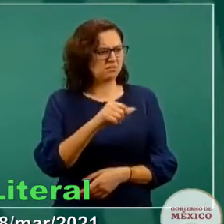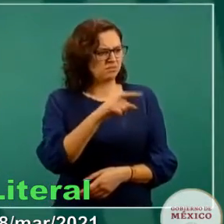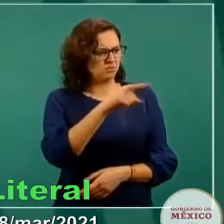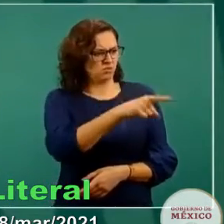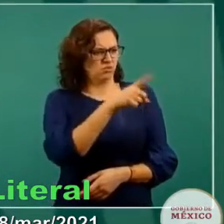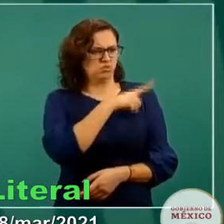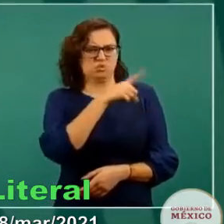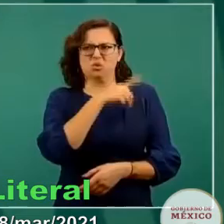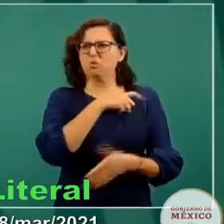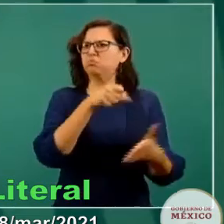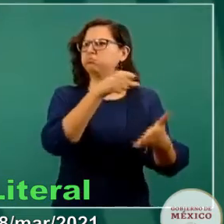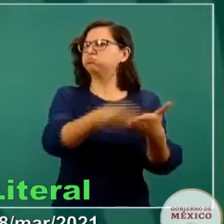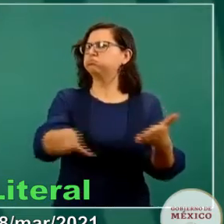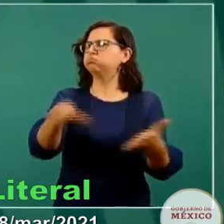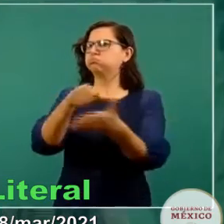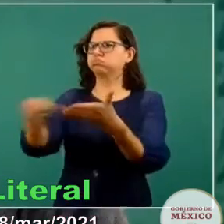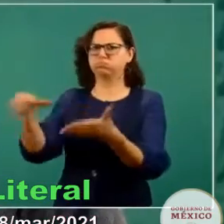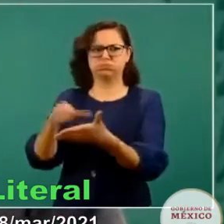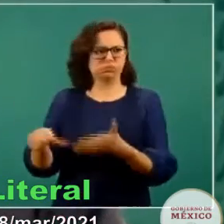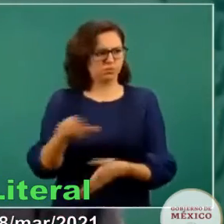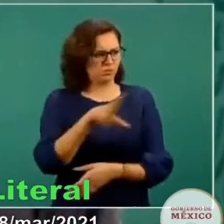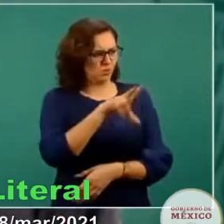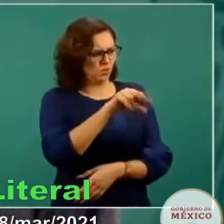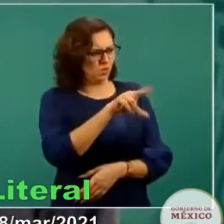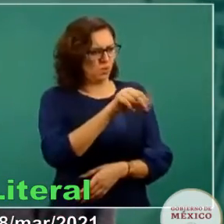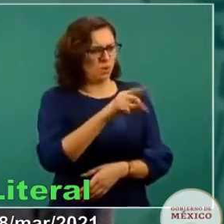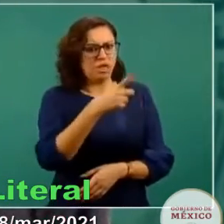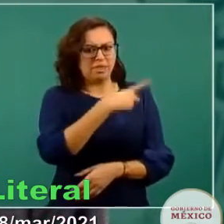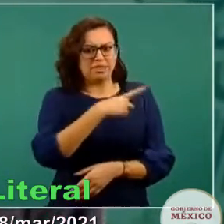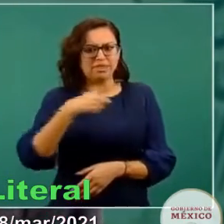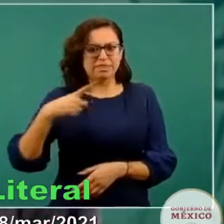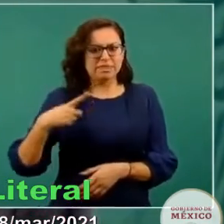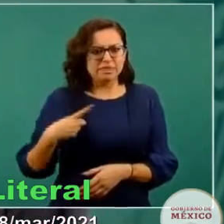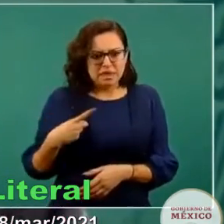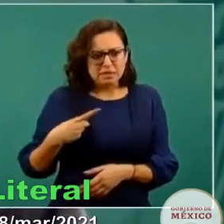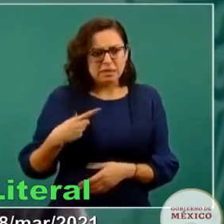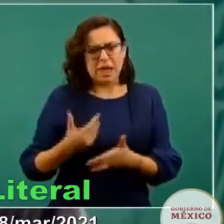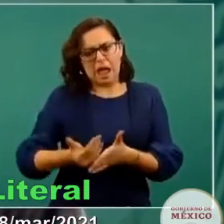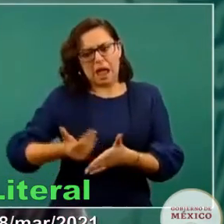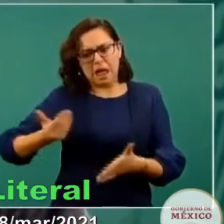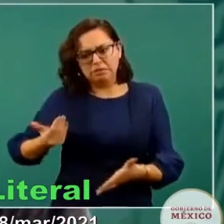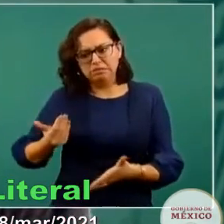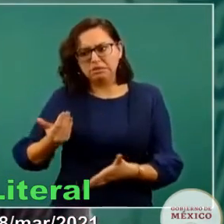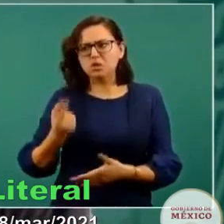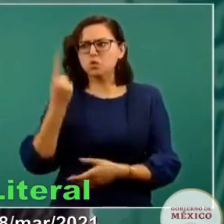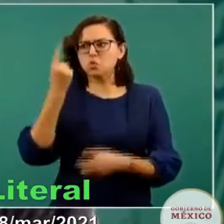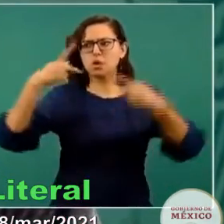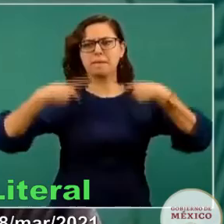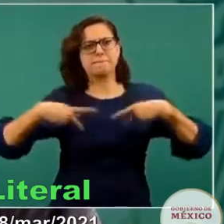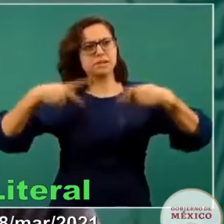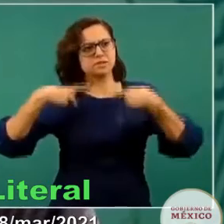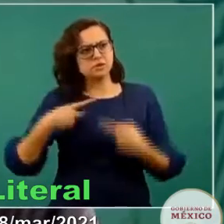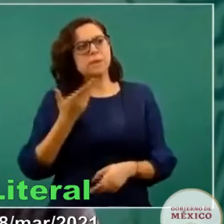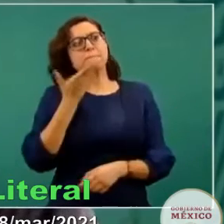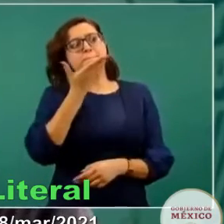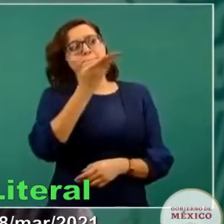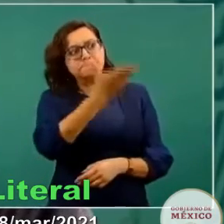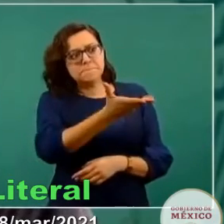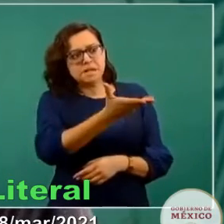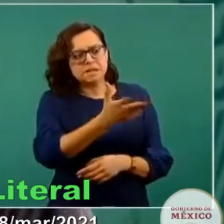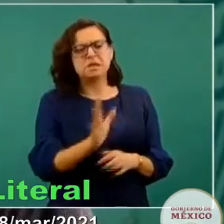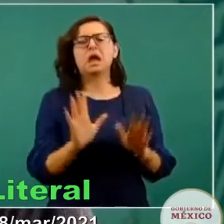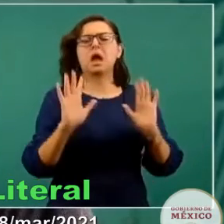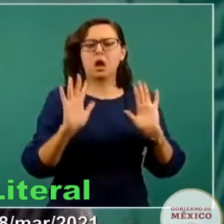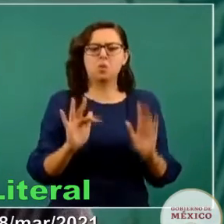aplicaba para el que solicitaba la